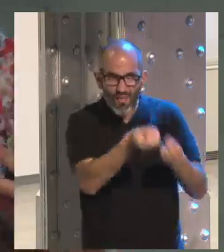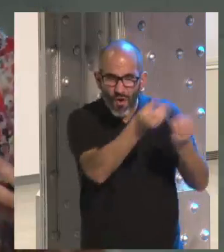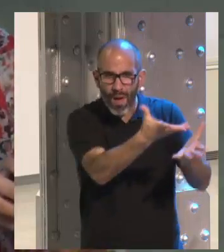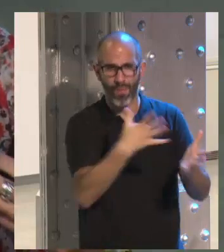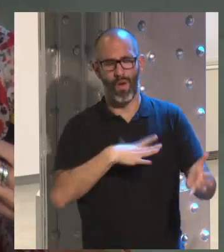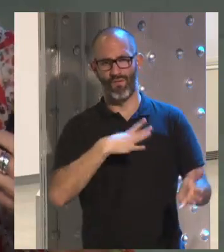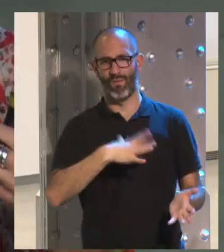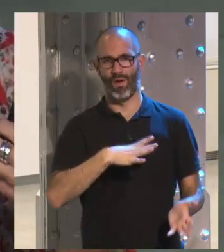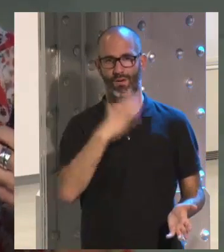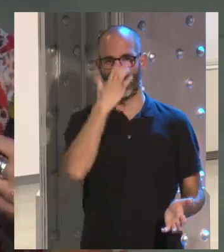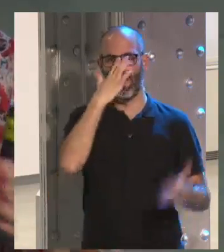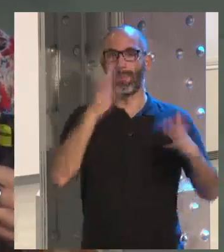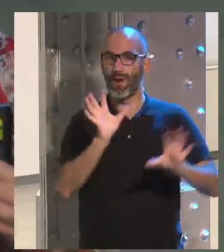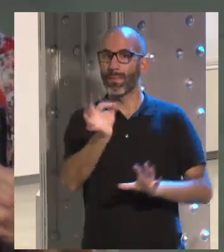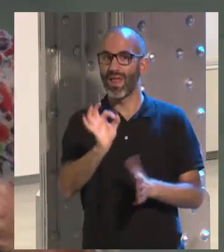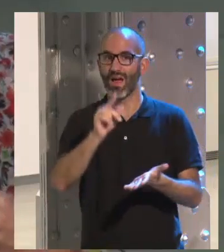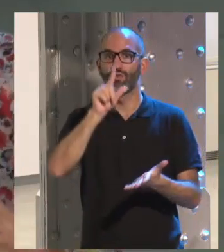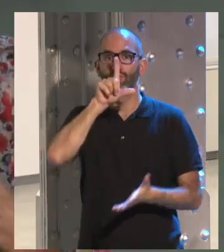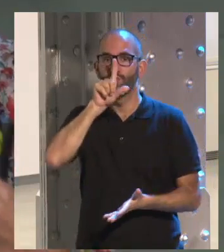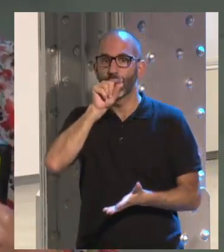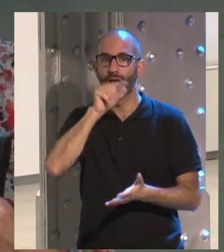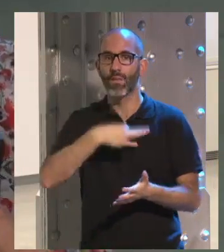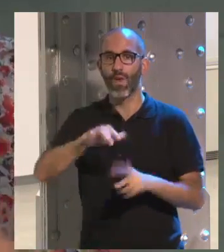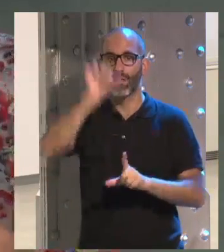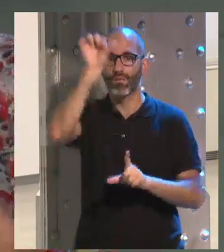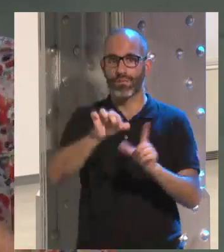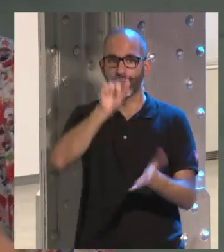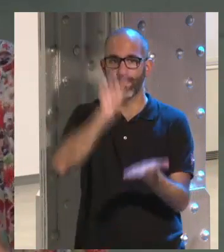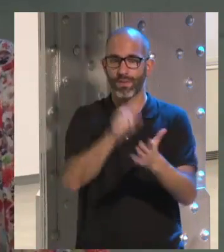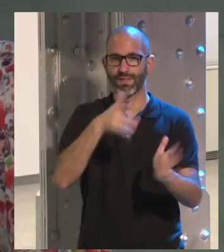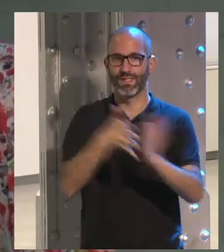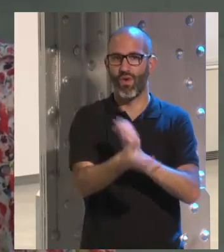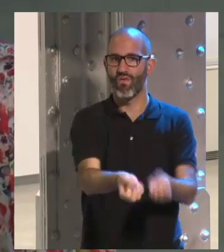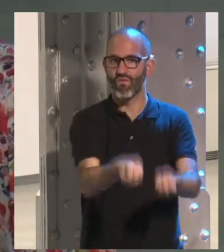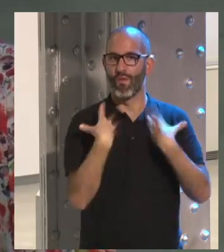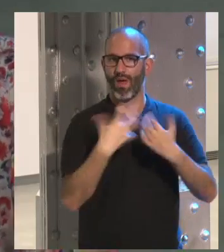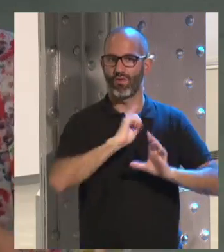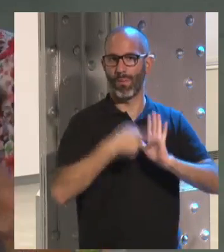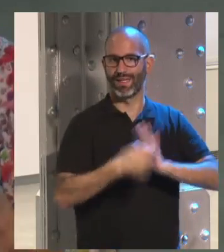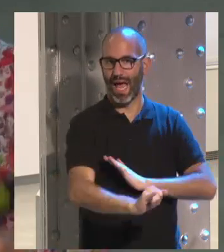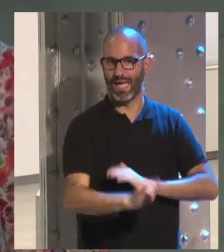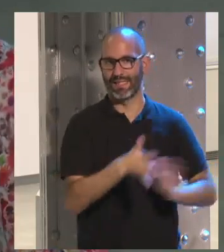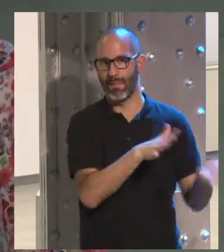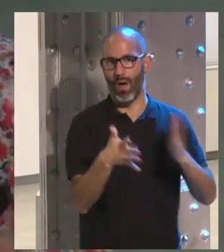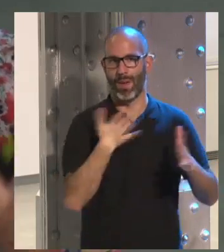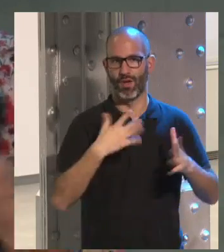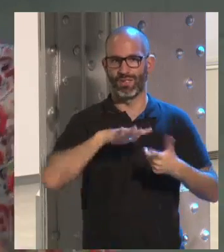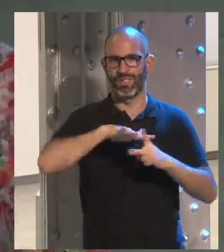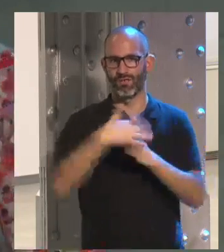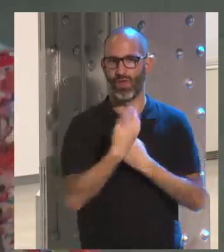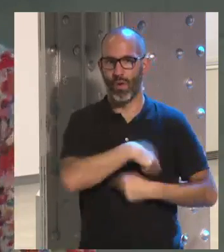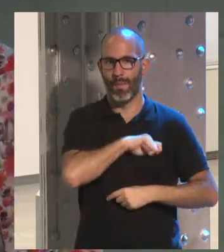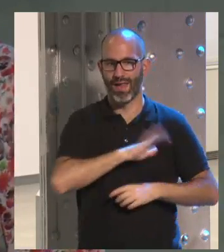posibilidad de un rápido vistazo, me siento informado sobre lo que está pasando.